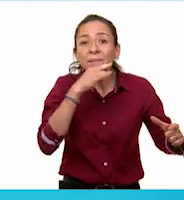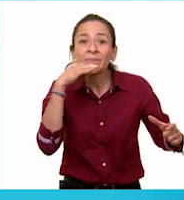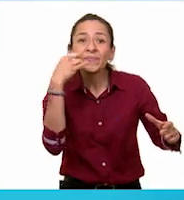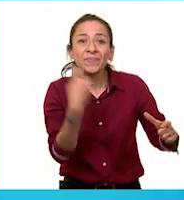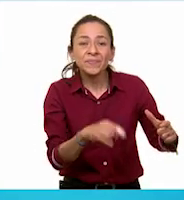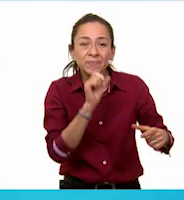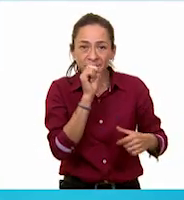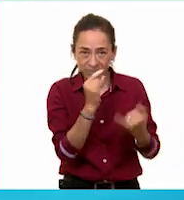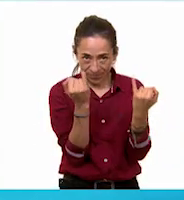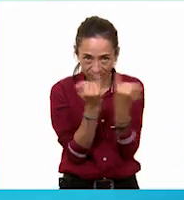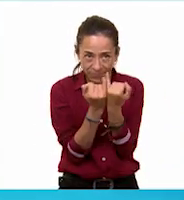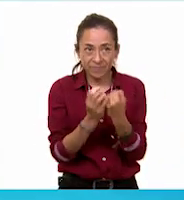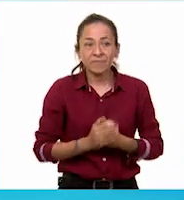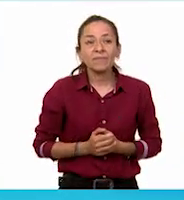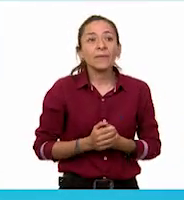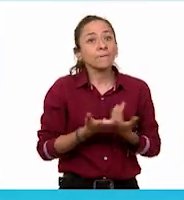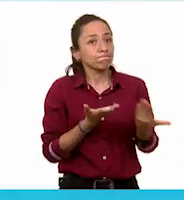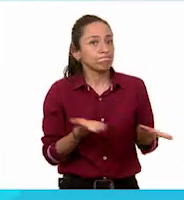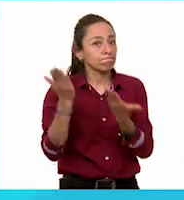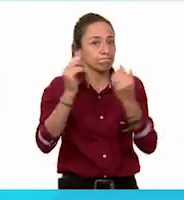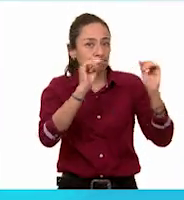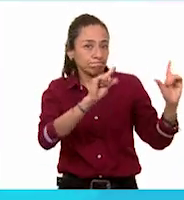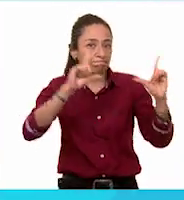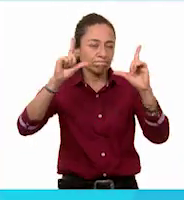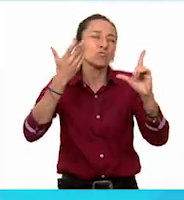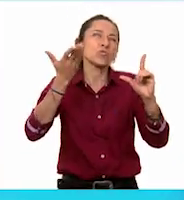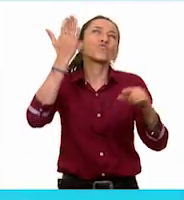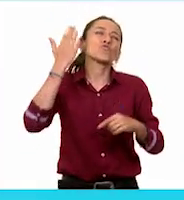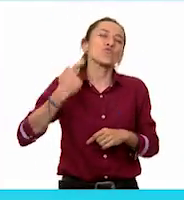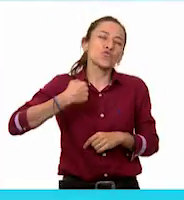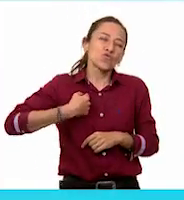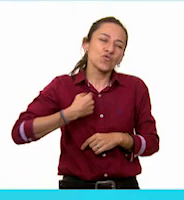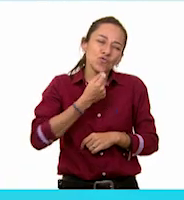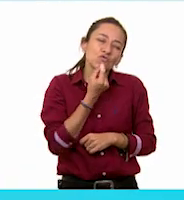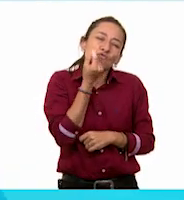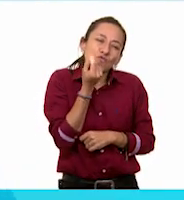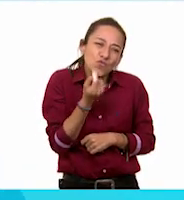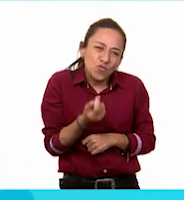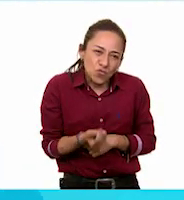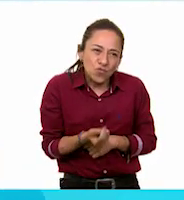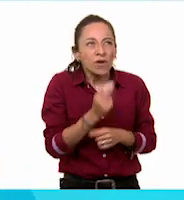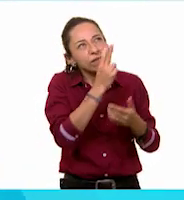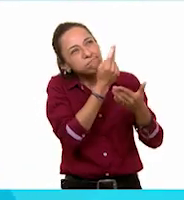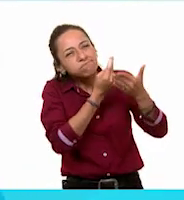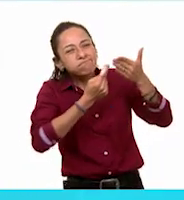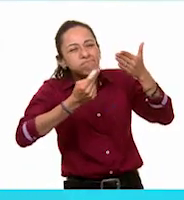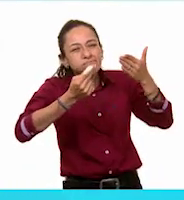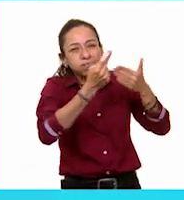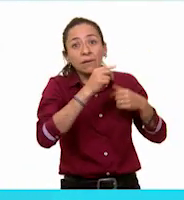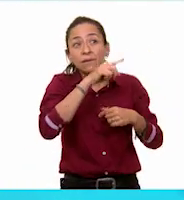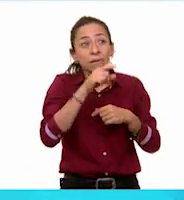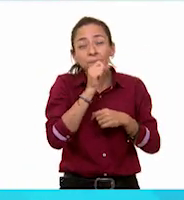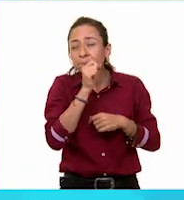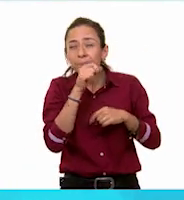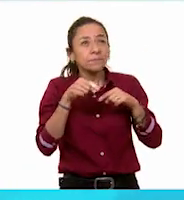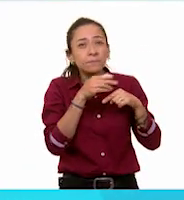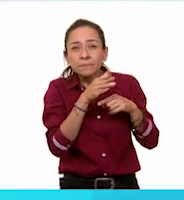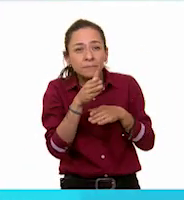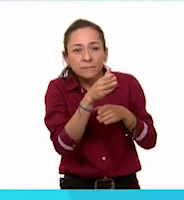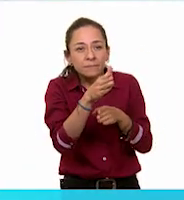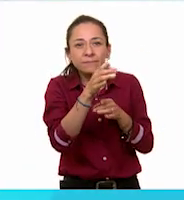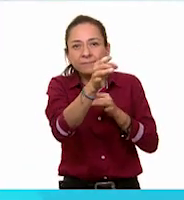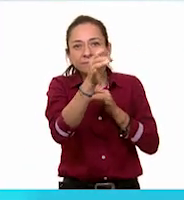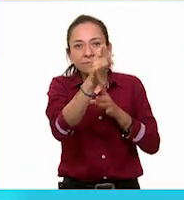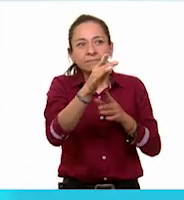También tengo una pintura de cuando era pequeño. Y si seguimos las señales, encontraremos esta foto